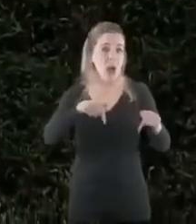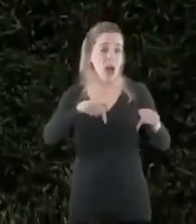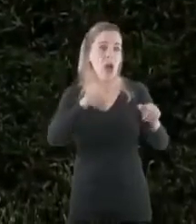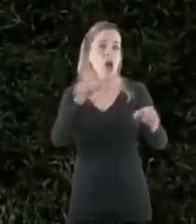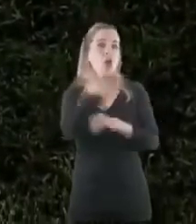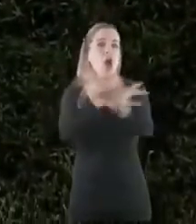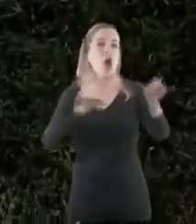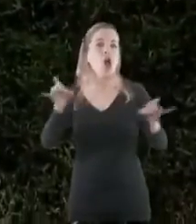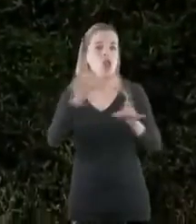una...